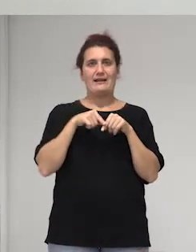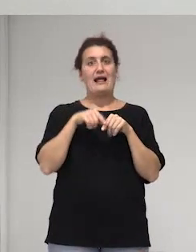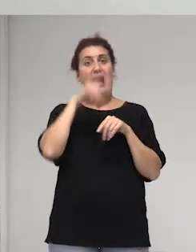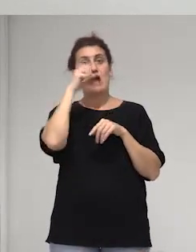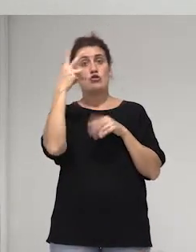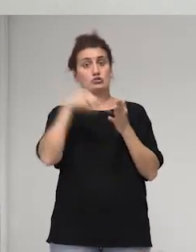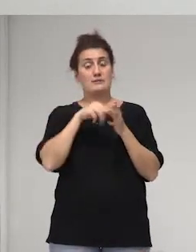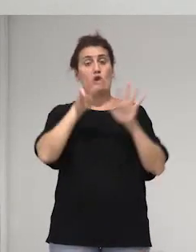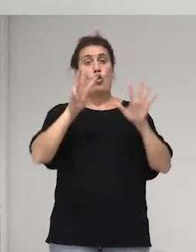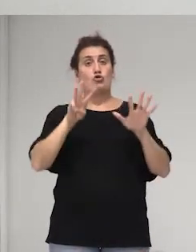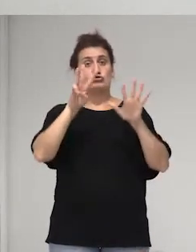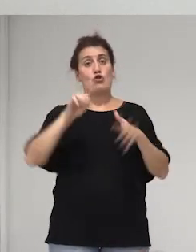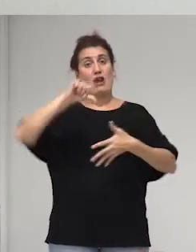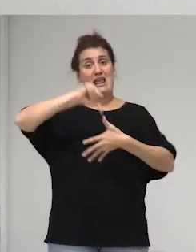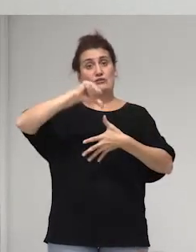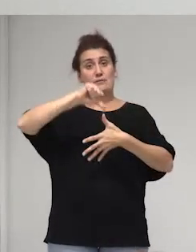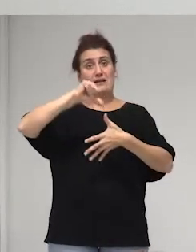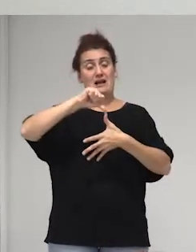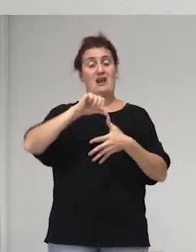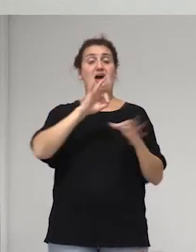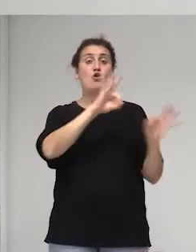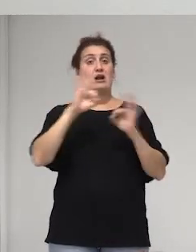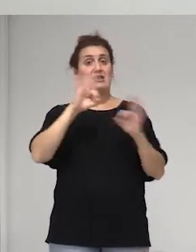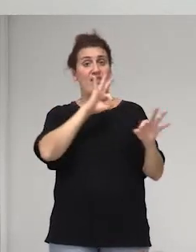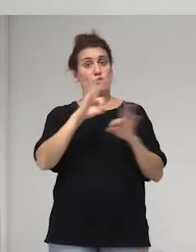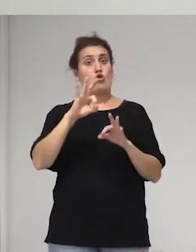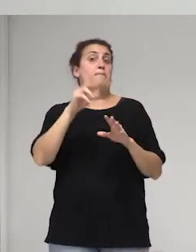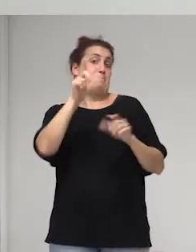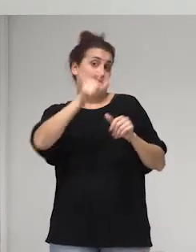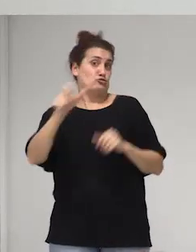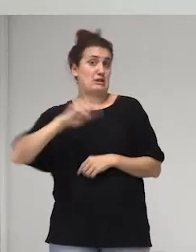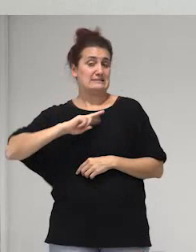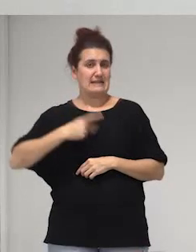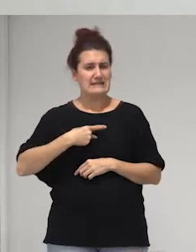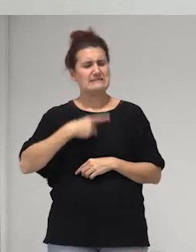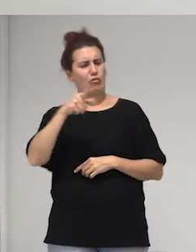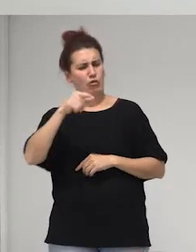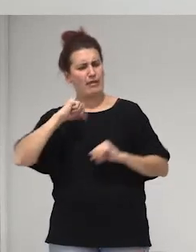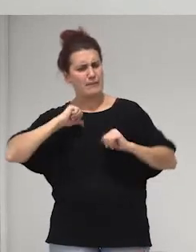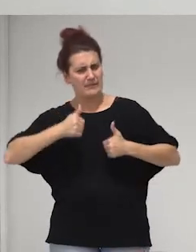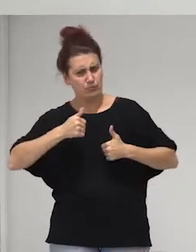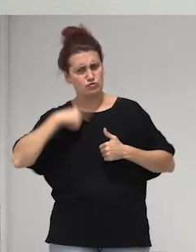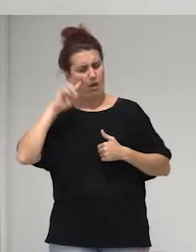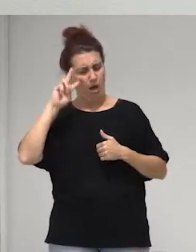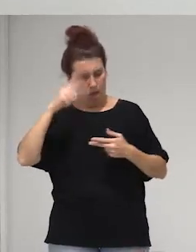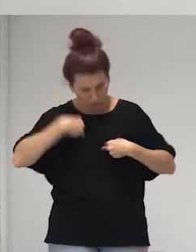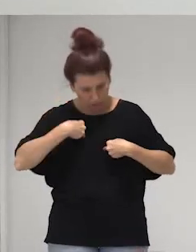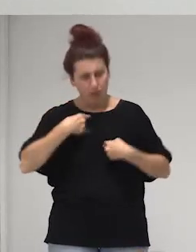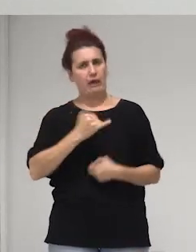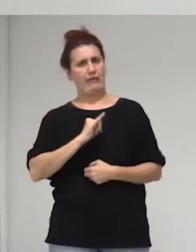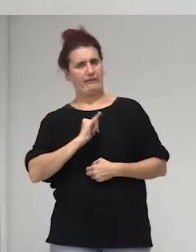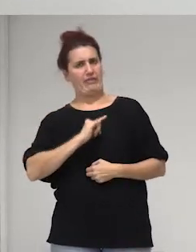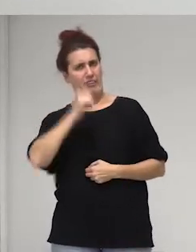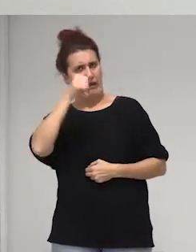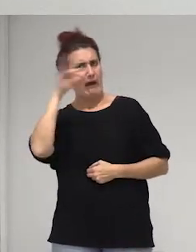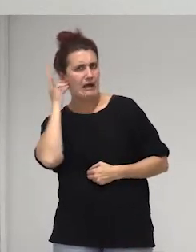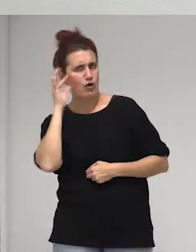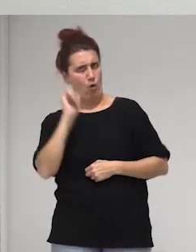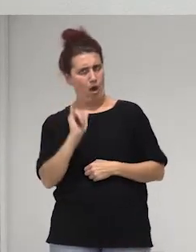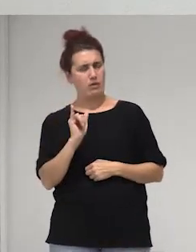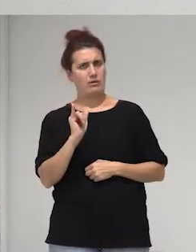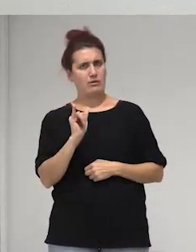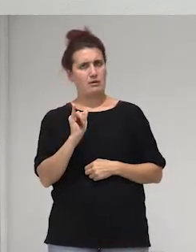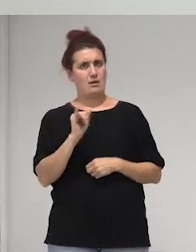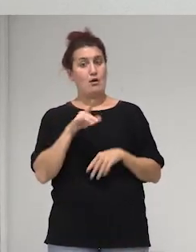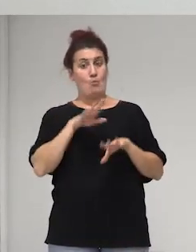latinoamericana del caribe de personas trans y entonces empezamos a conocer de nuestra identidad de género claro porque esa red